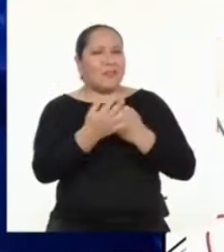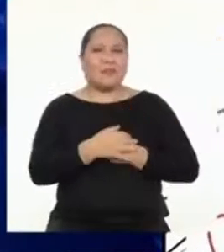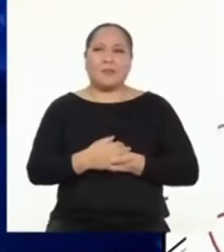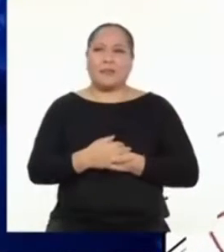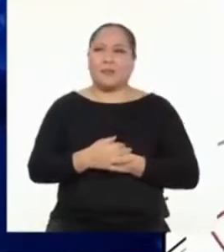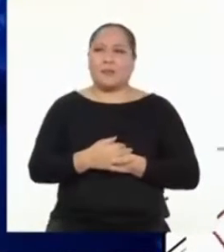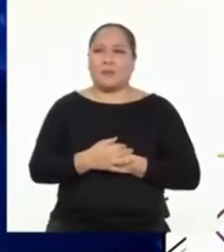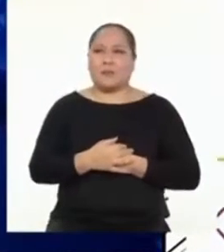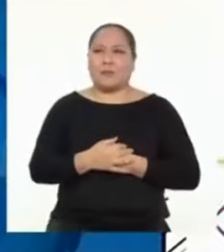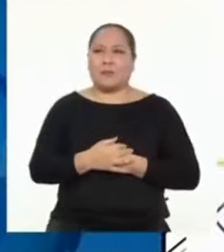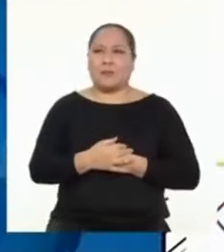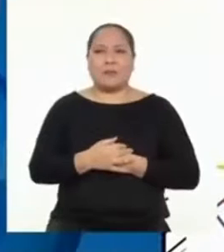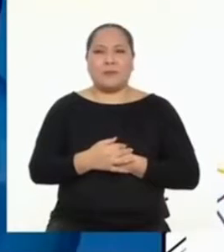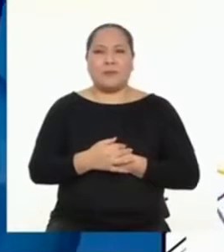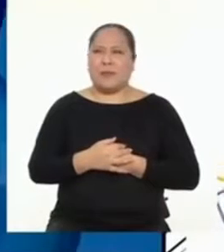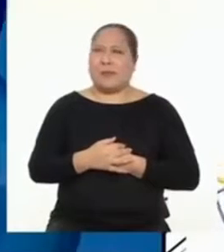señorita Clara.